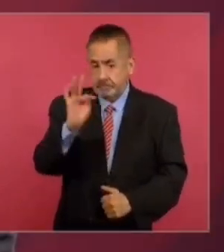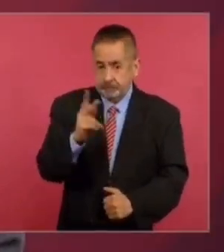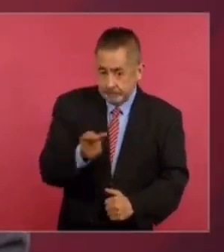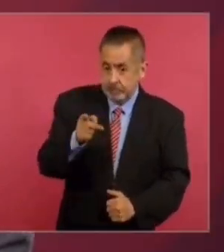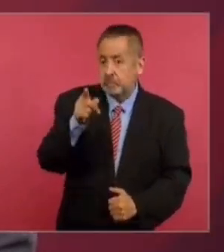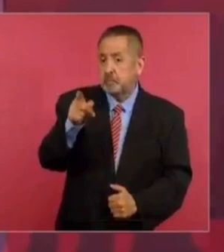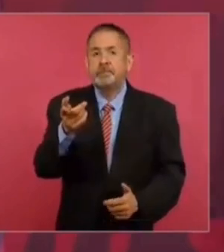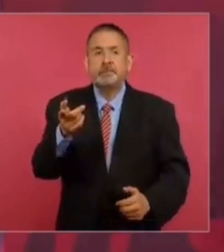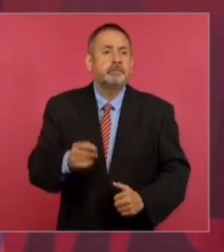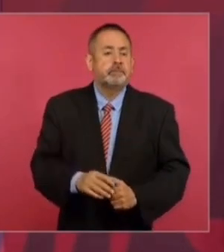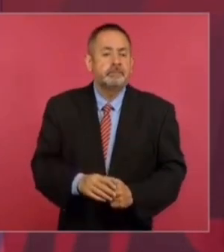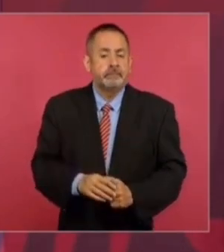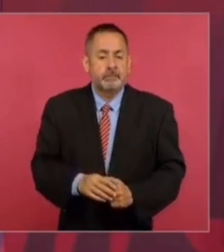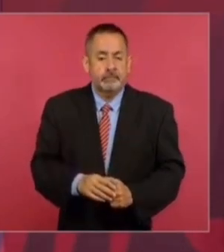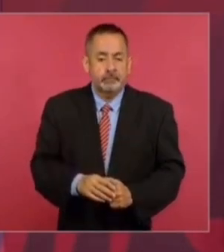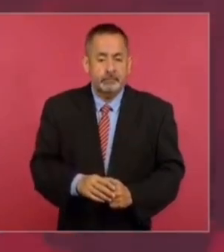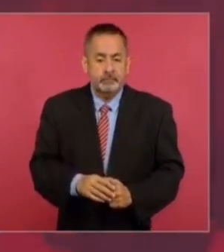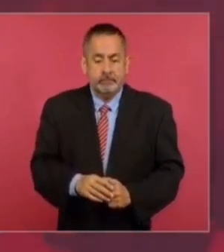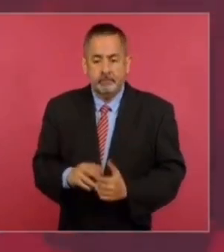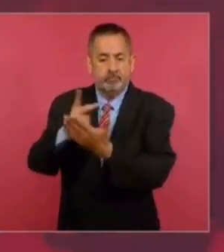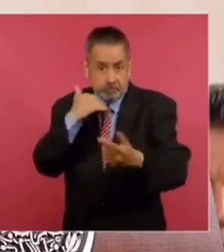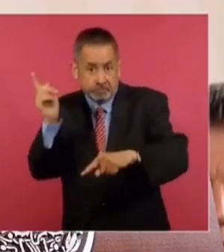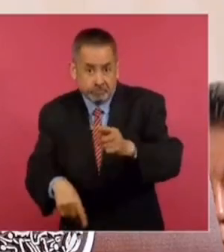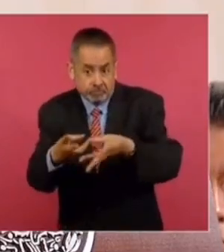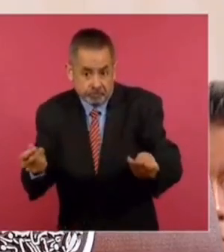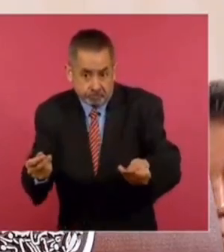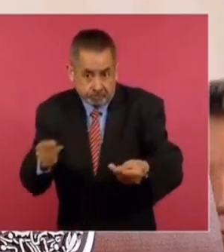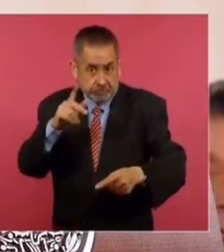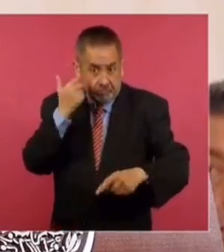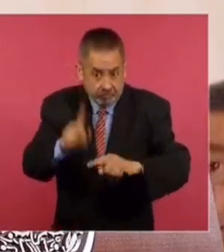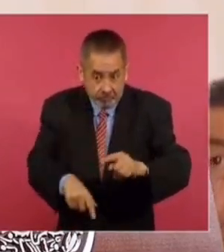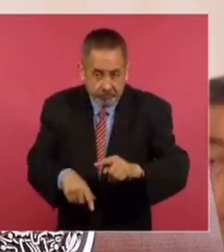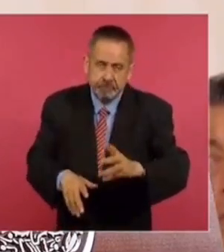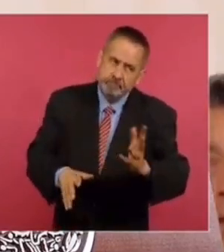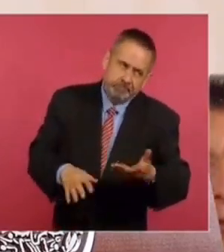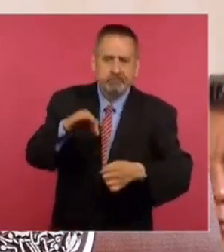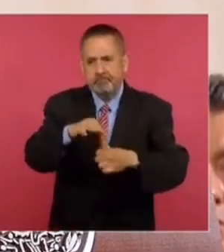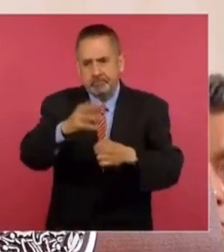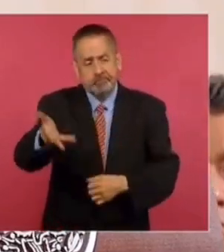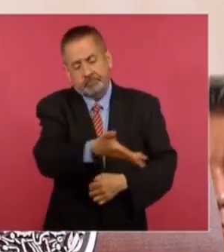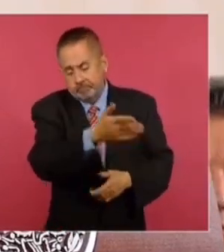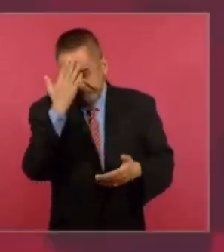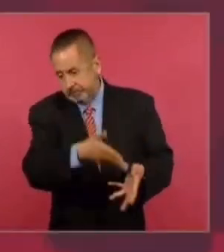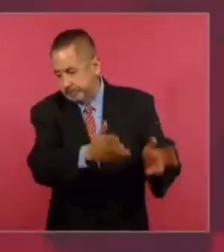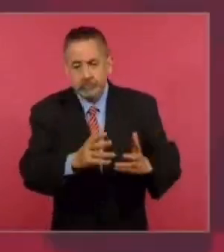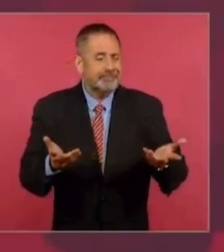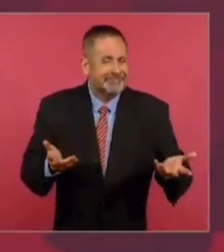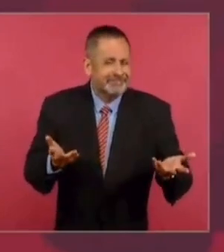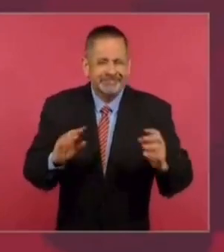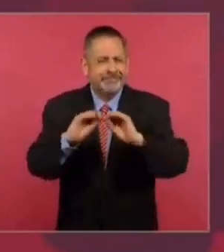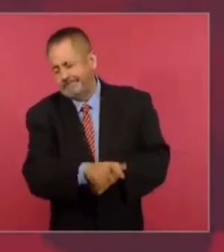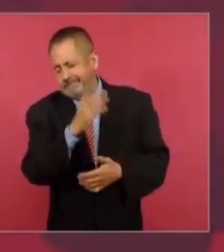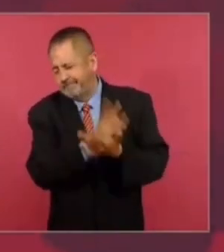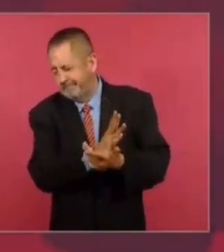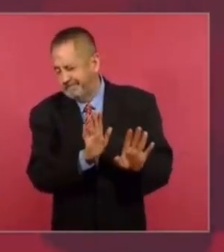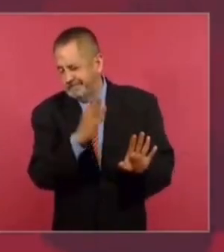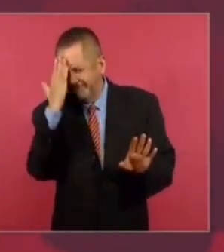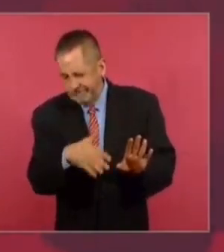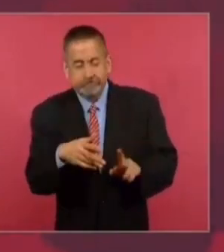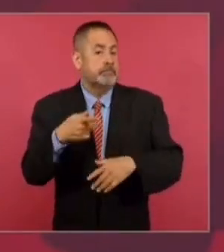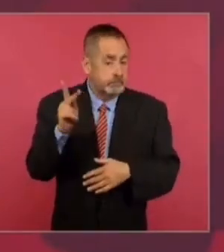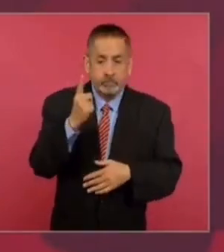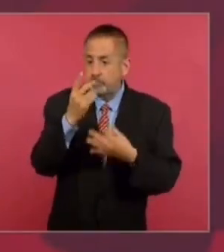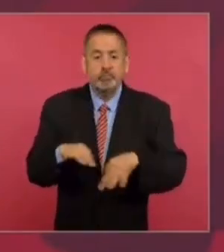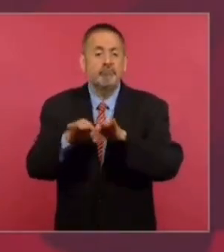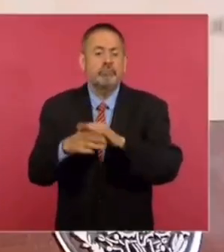desaparezcan los programas de bienestar? Ya sabes. ¿Por quién vas a votar? O es muy claro, es muy